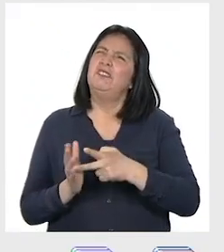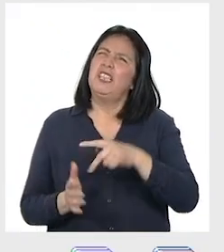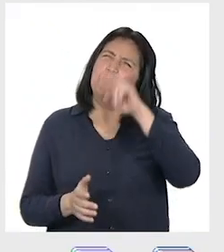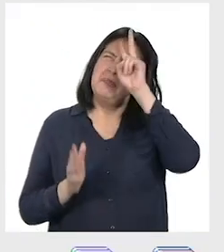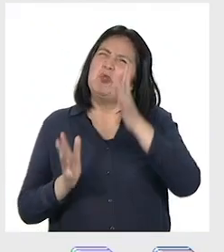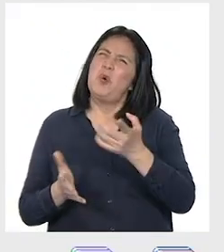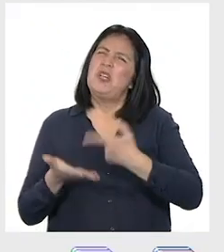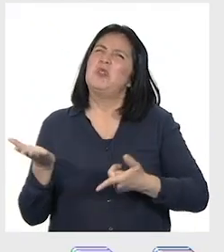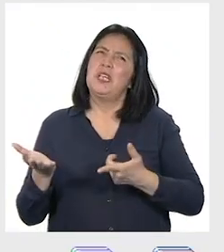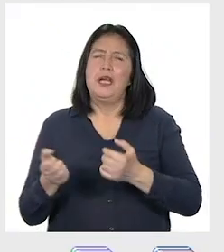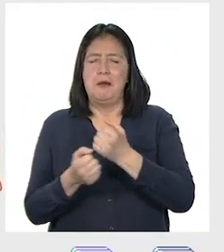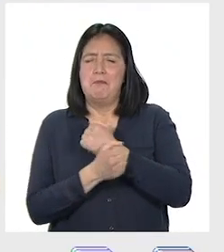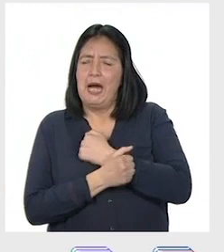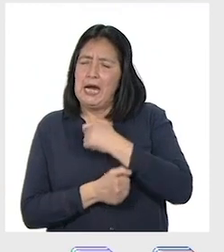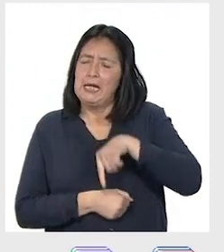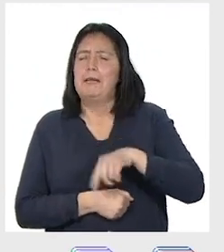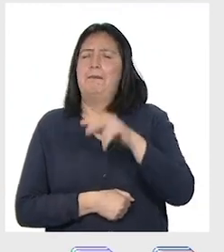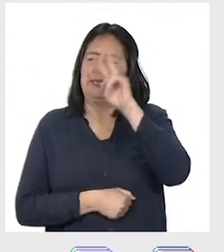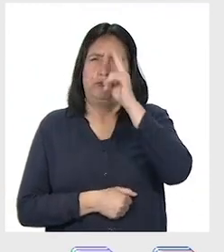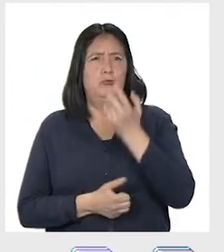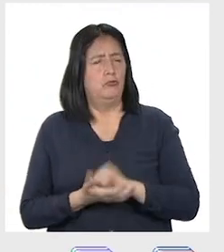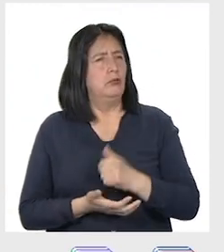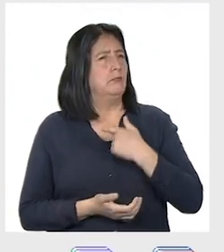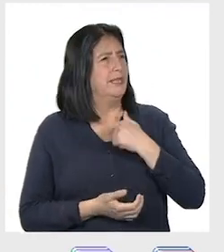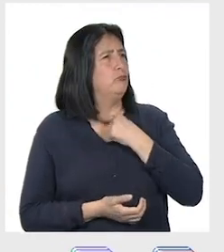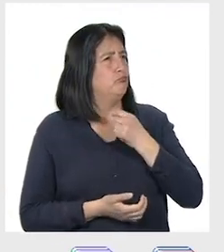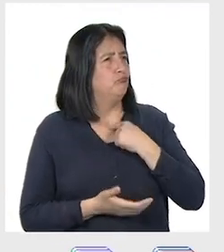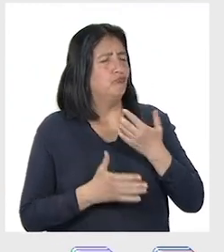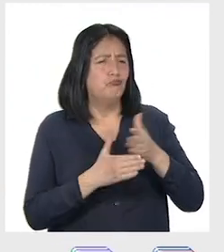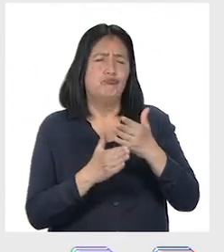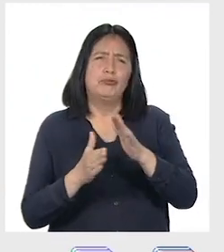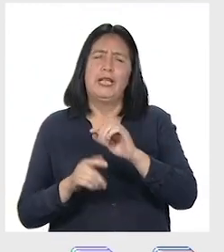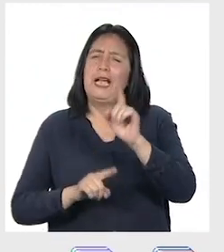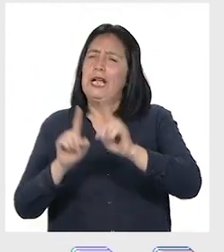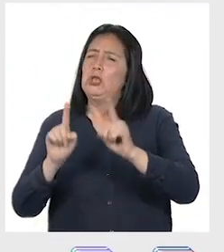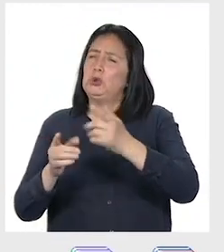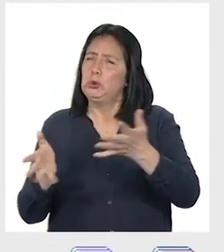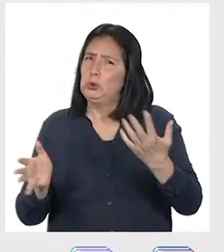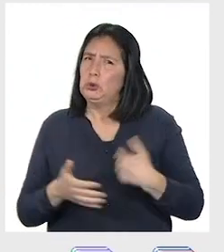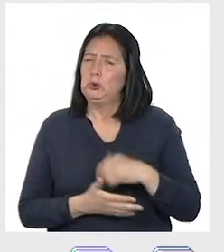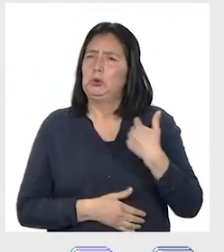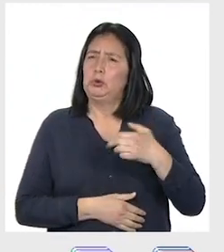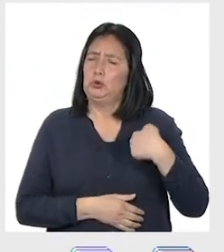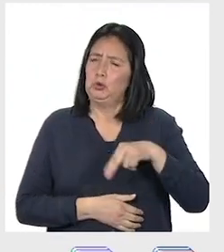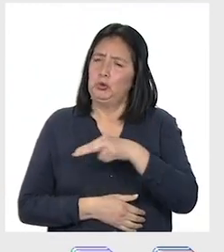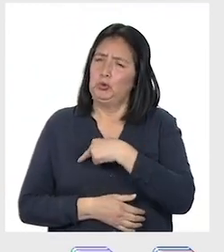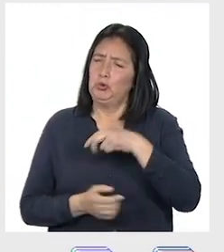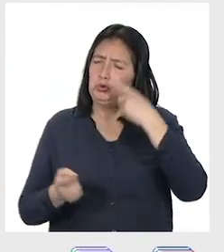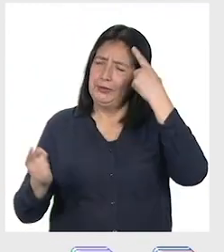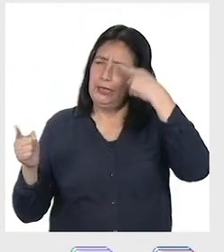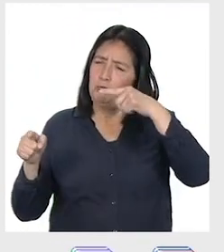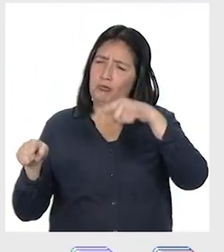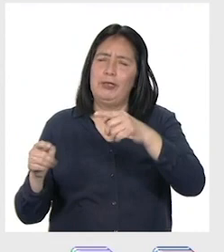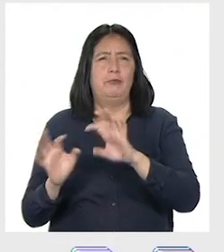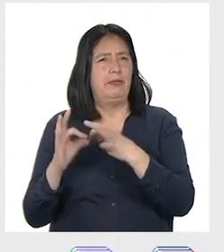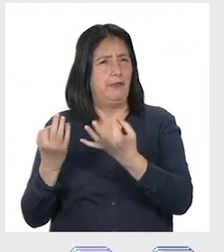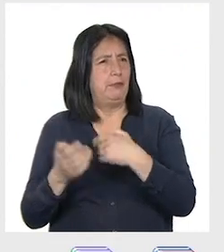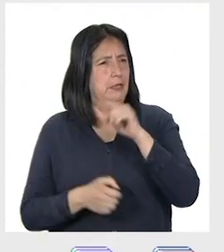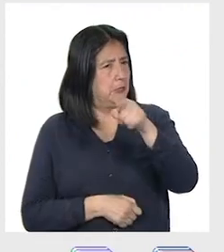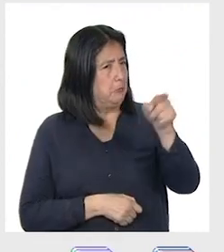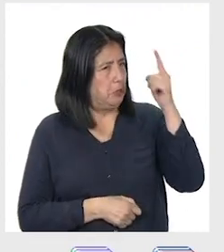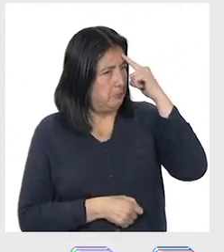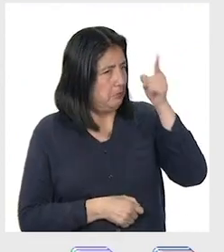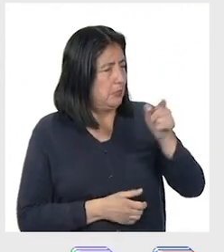y amar a nuestro país. Me gustaría compartir algunas cosas en las que nos pusimos de acuerdo, a ver qué